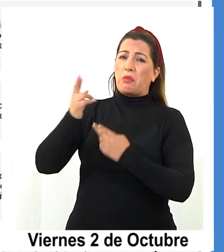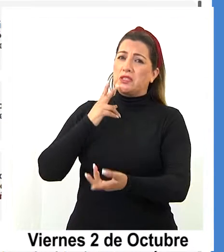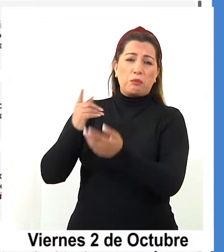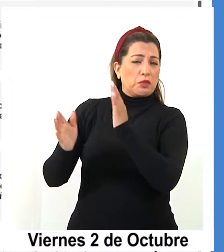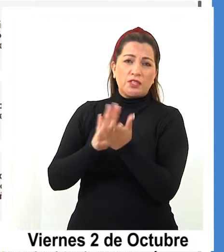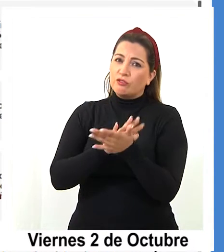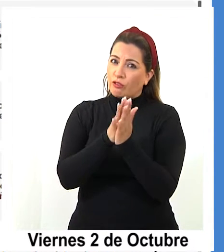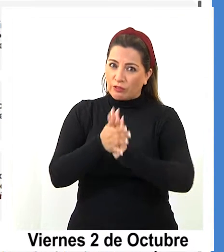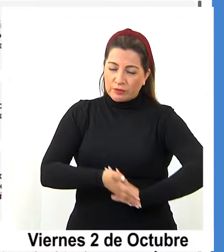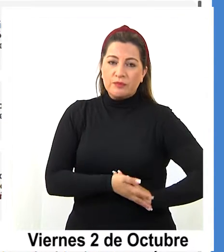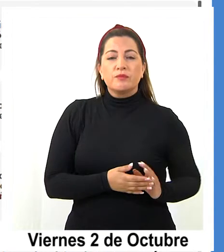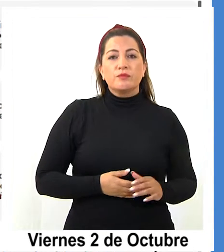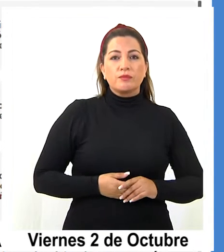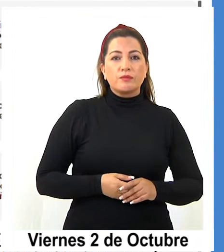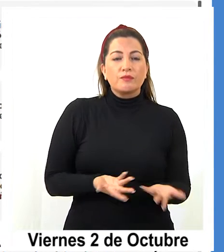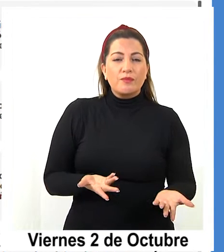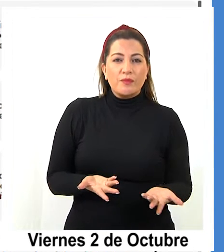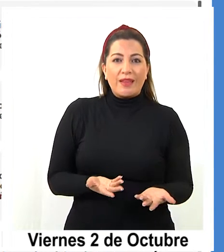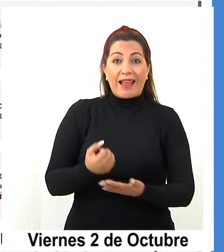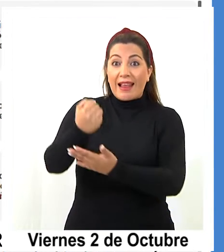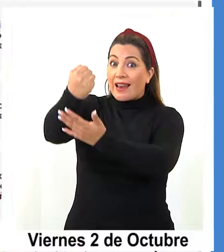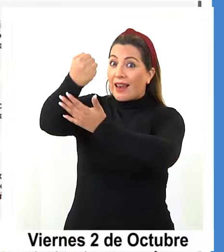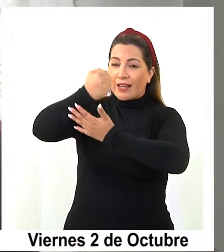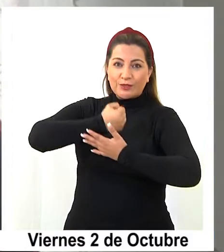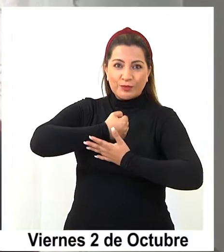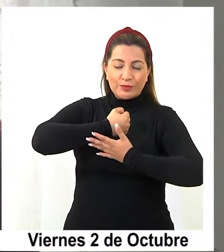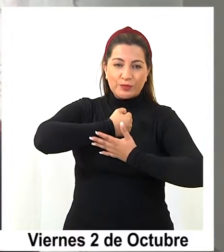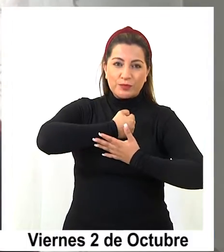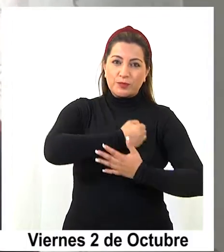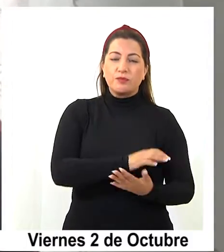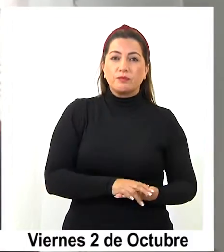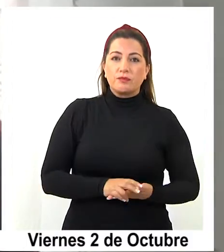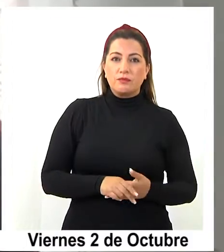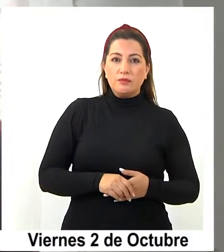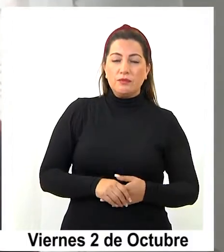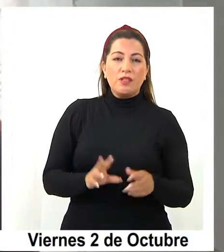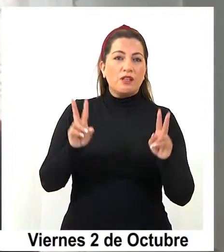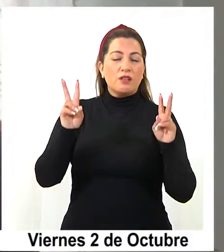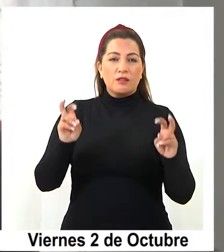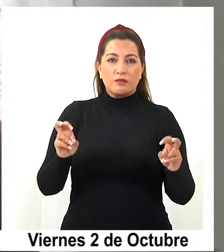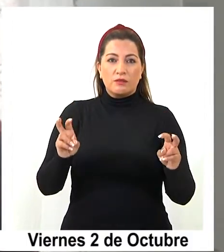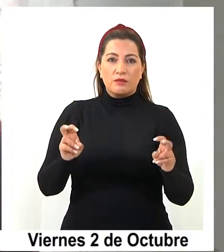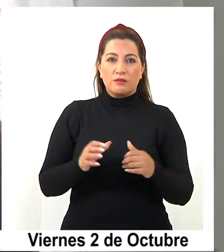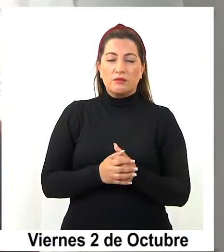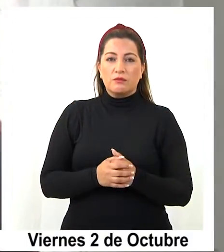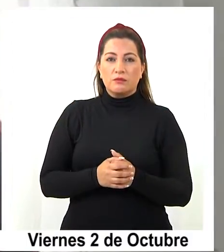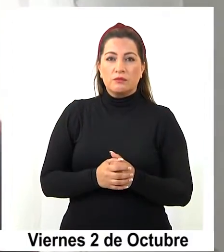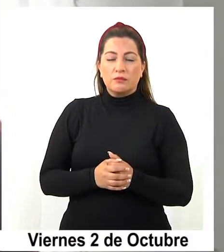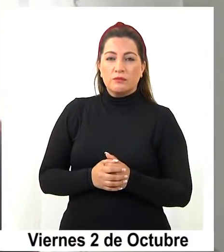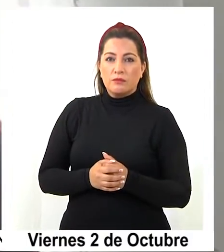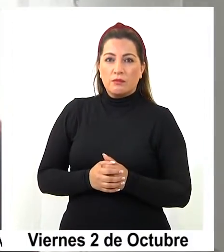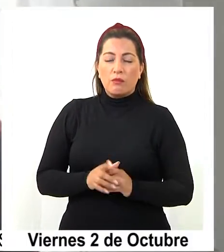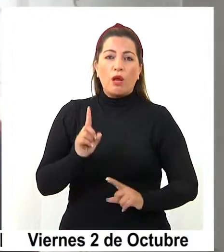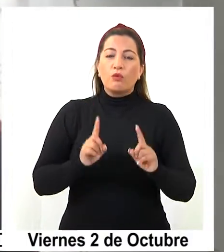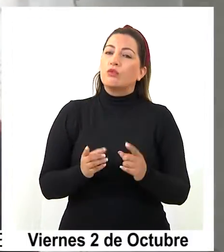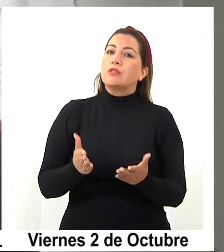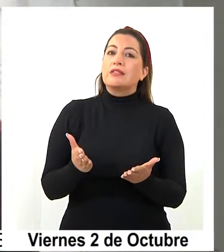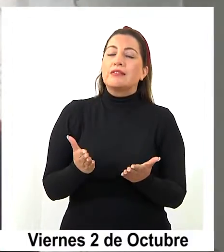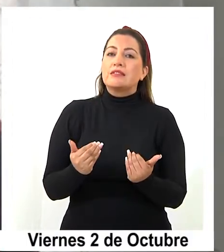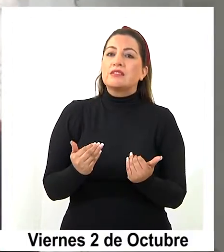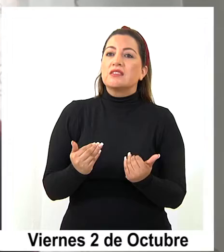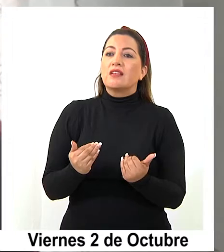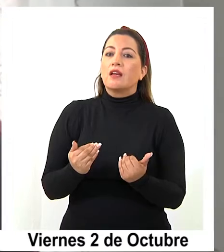las consultas. Los beneficios dicen relación con evitar el traslado y la necesidad